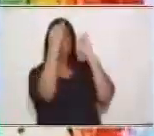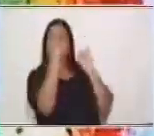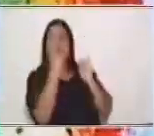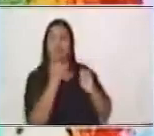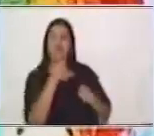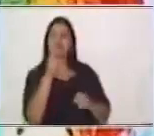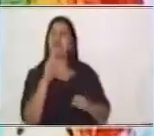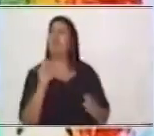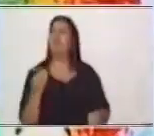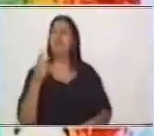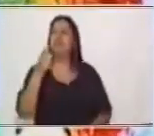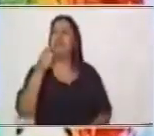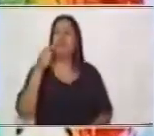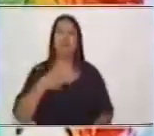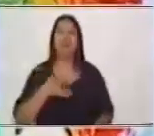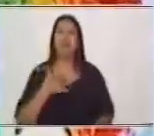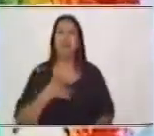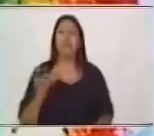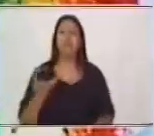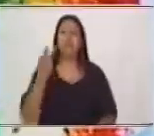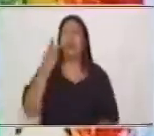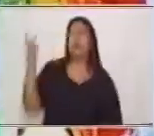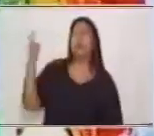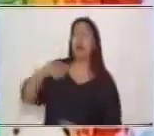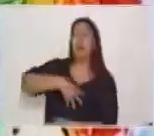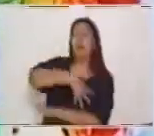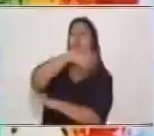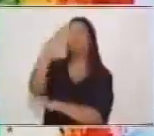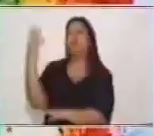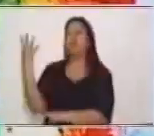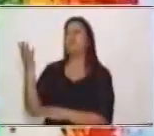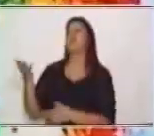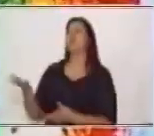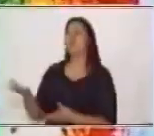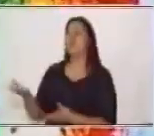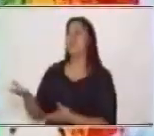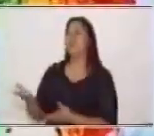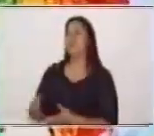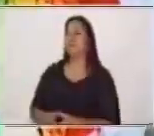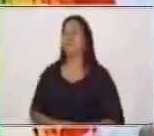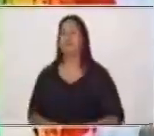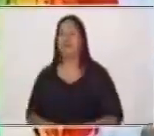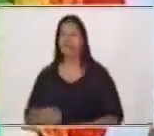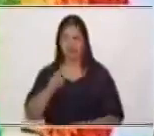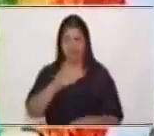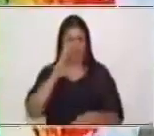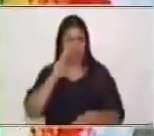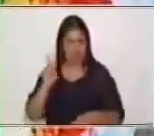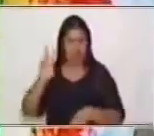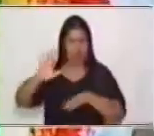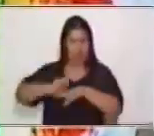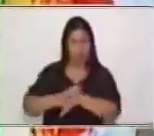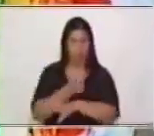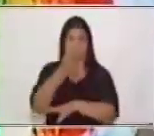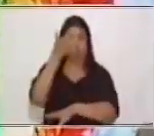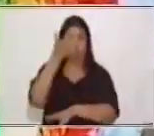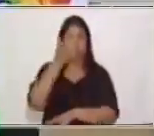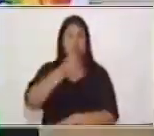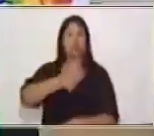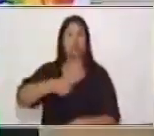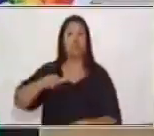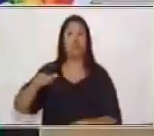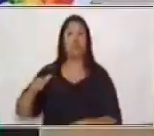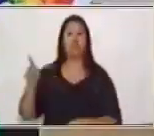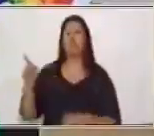nosotros al ver un arco iris. Por ejemplo, aquí tenemos unas gotas de agua que simula que es la